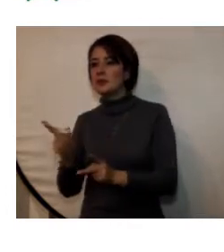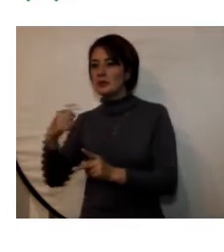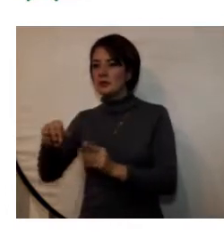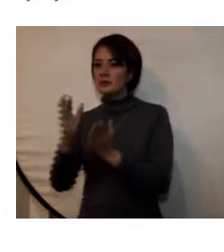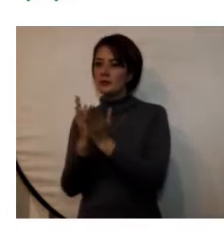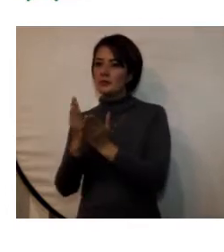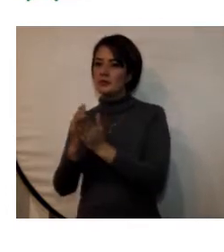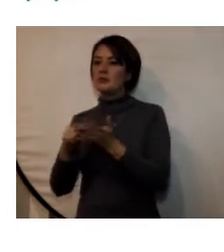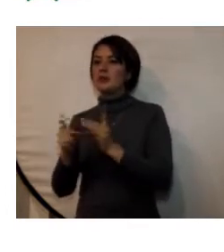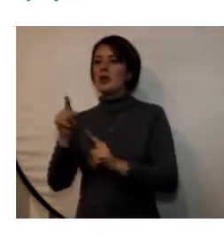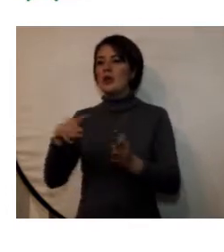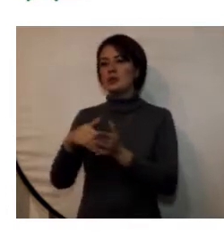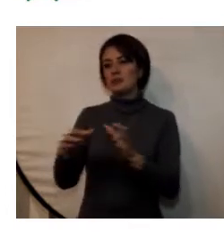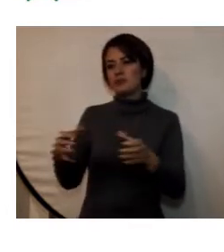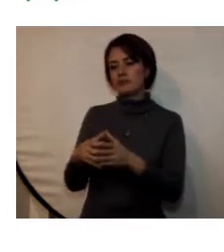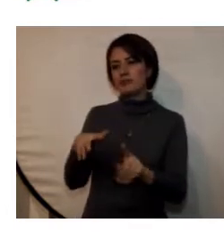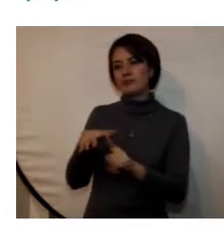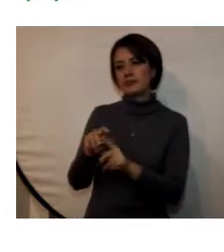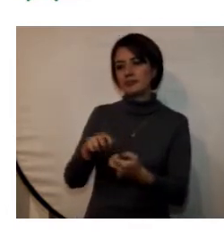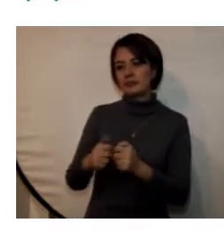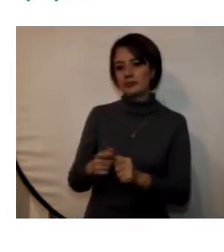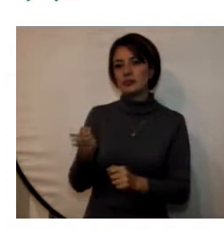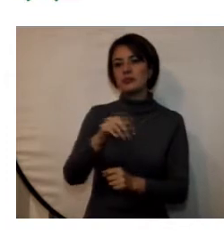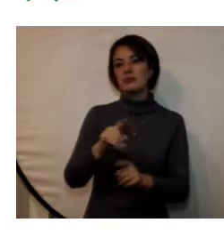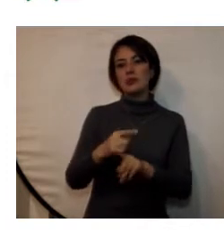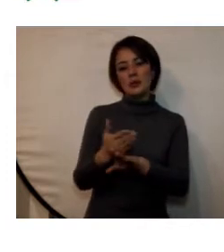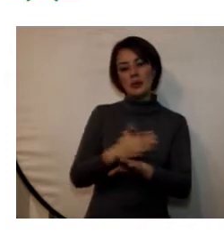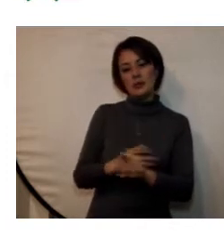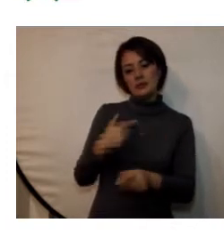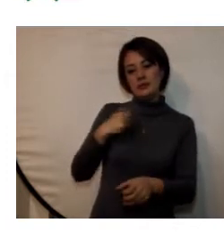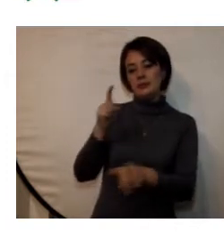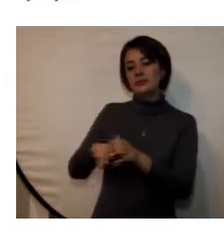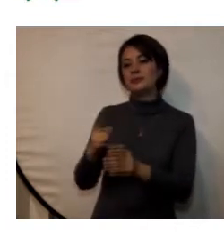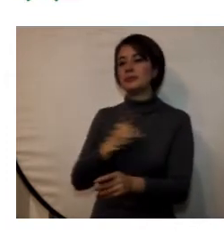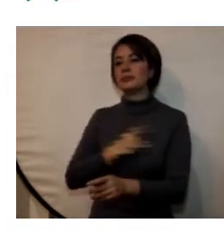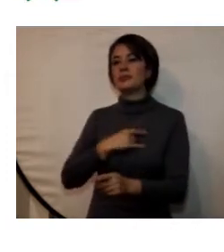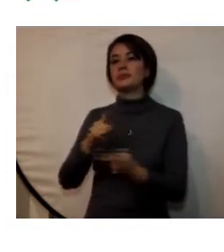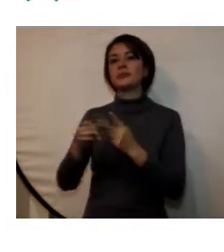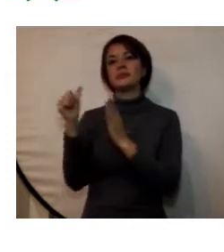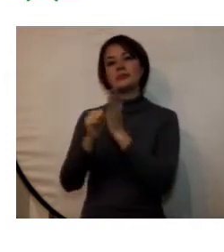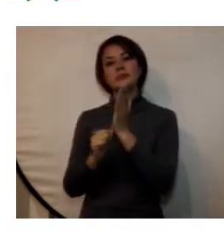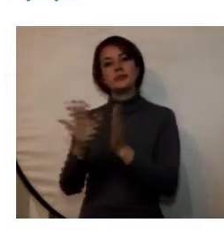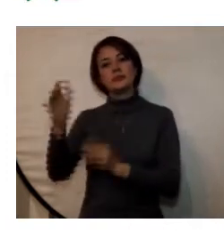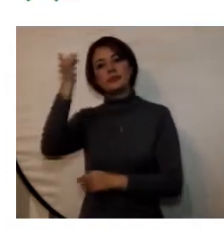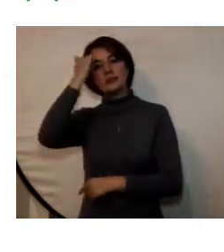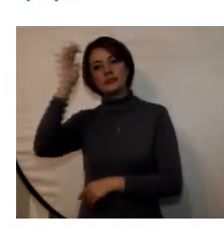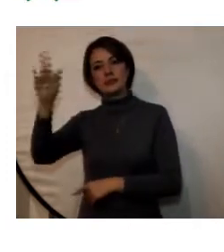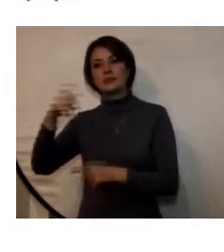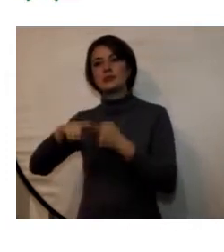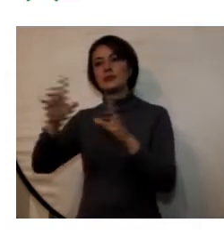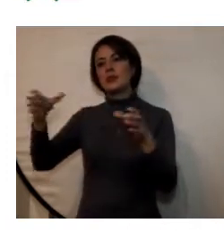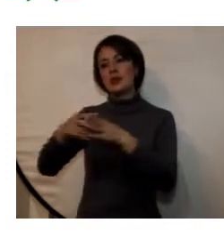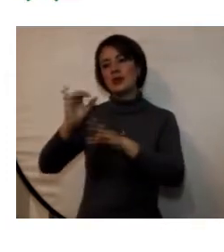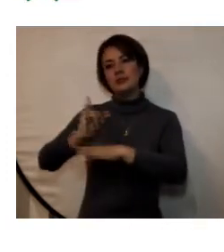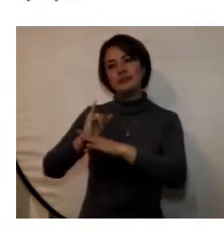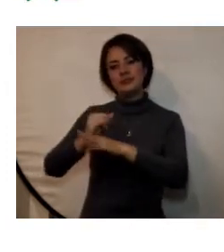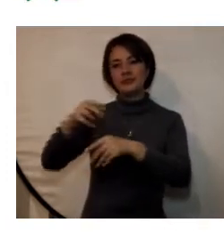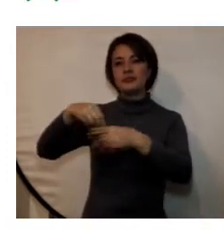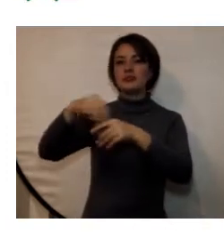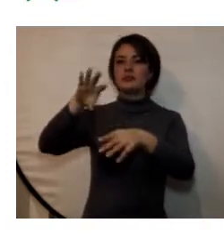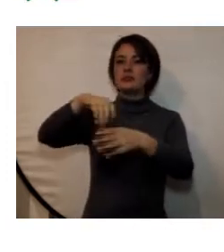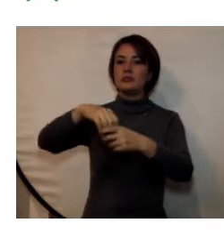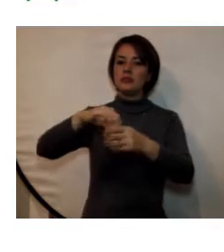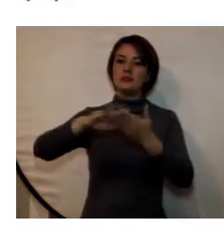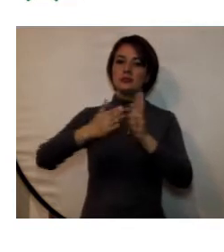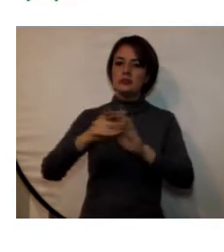media población vulnerable estudiantes de cursos de familia docentes de colegio parroquias juntas de acción comunal población de